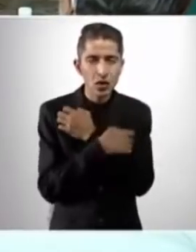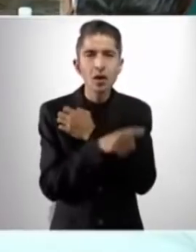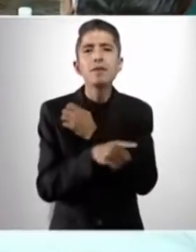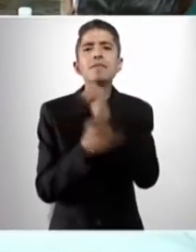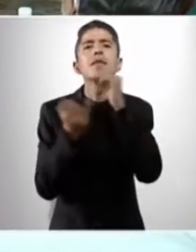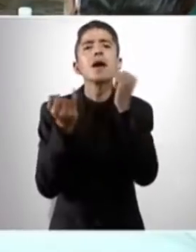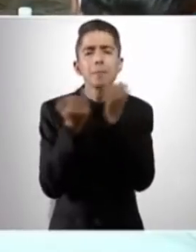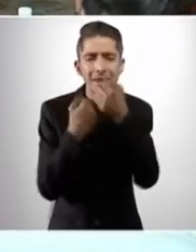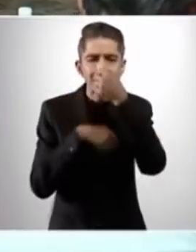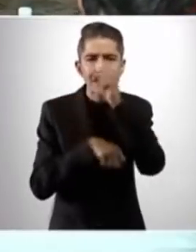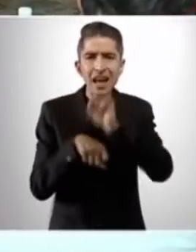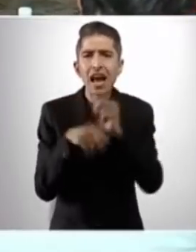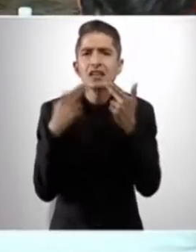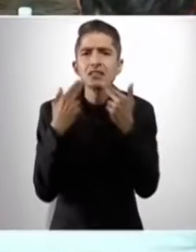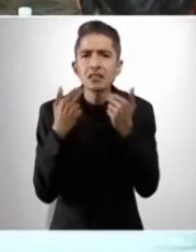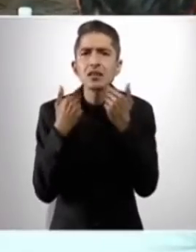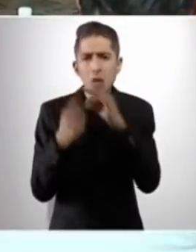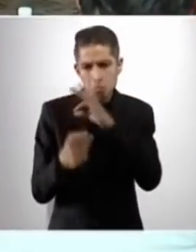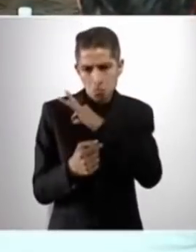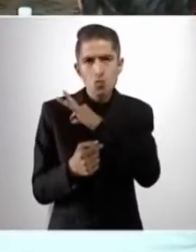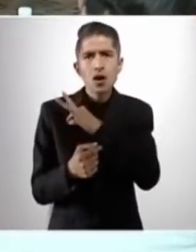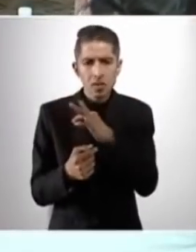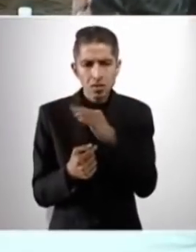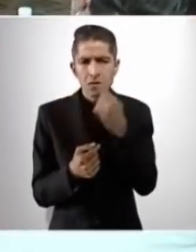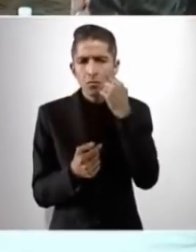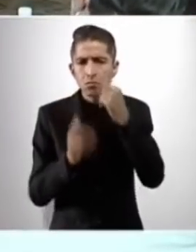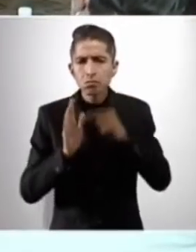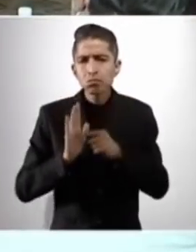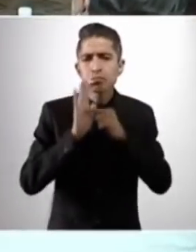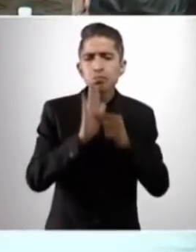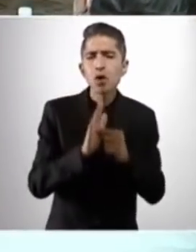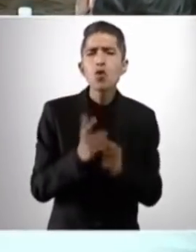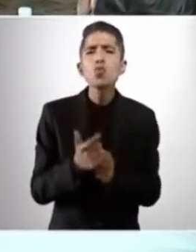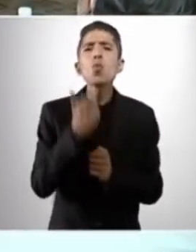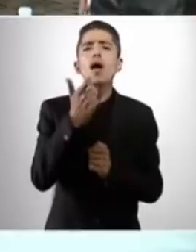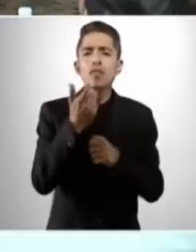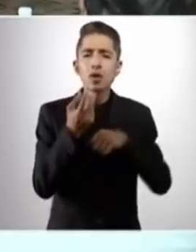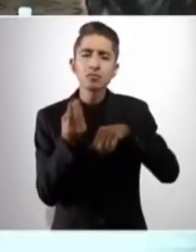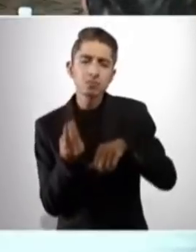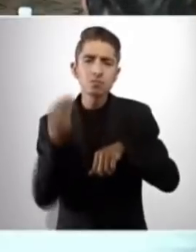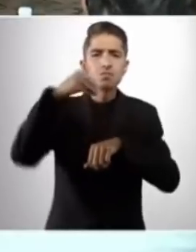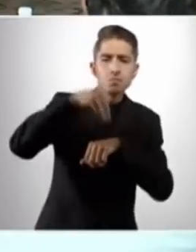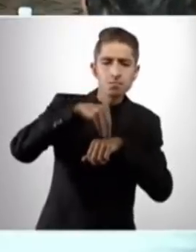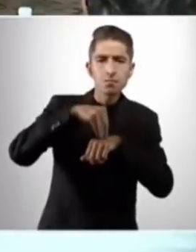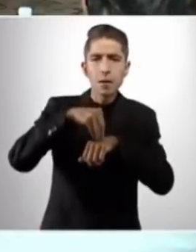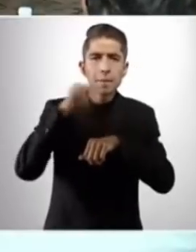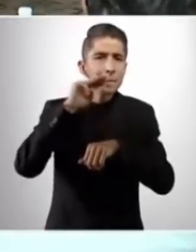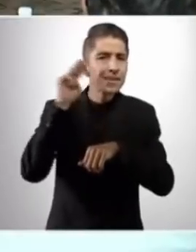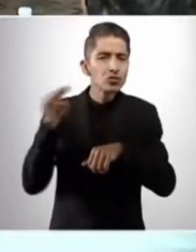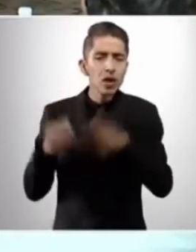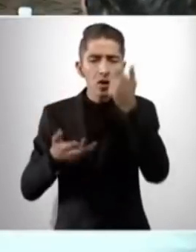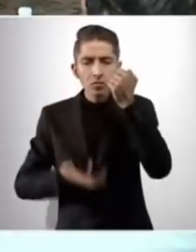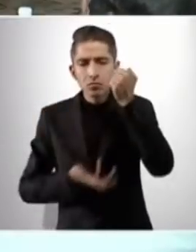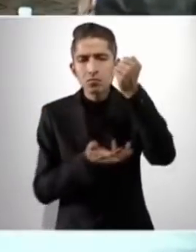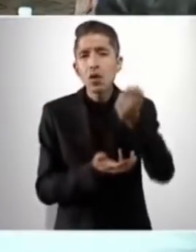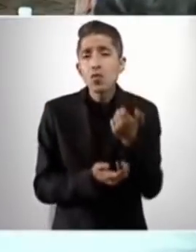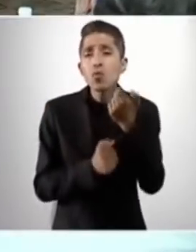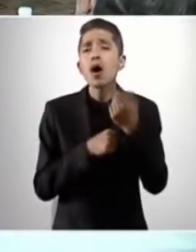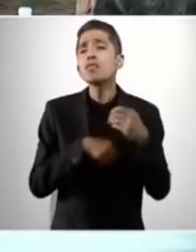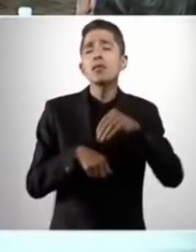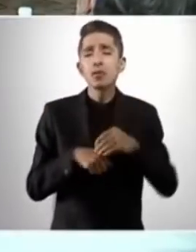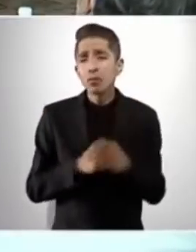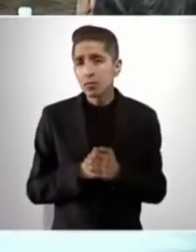informar de cuál fue el presupuesto adicional para Michoacán en